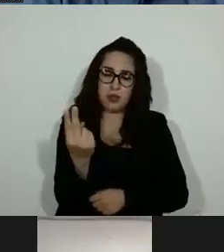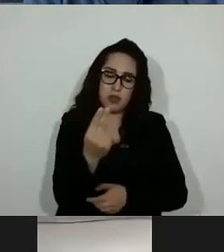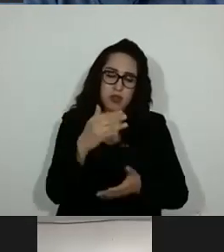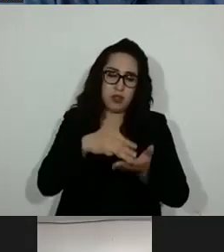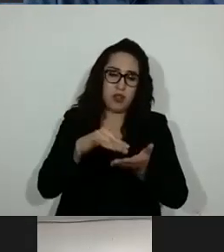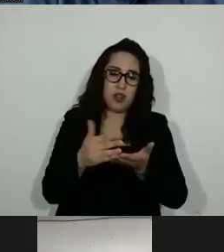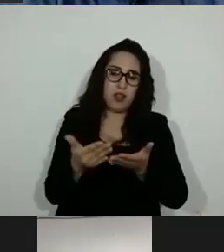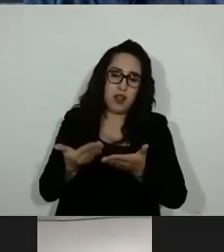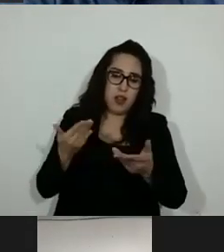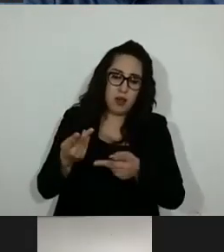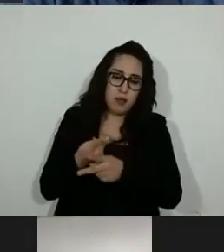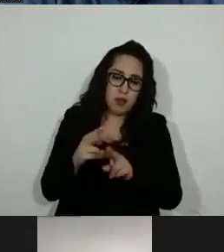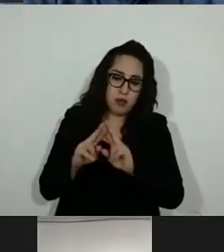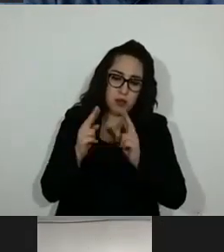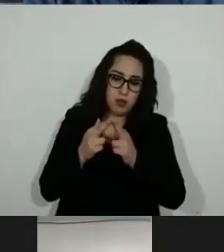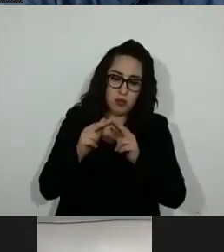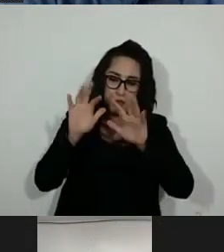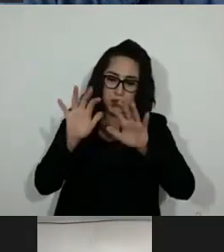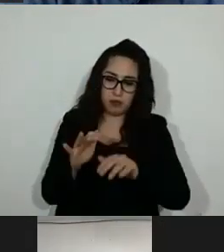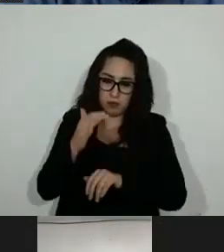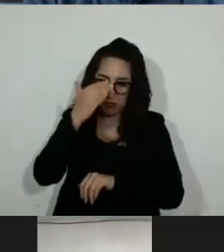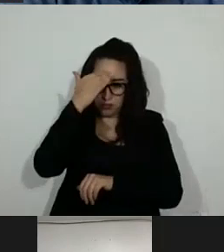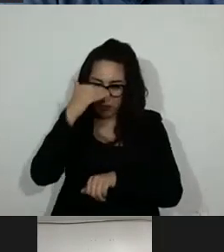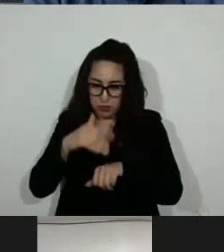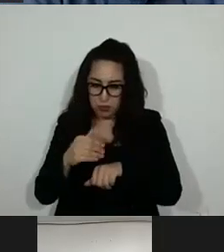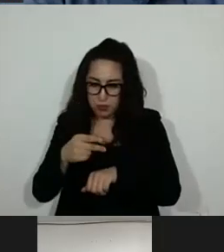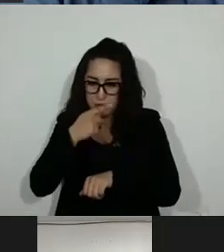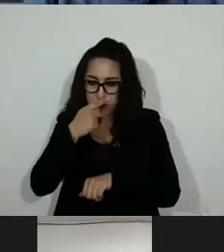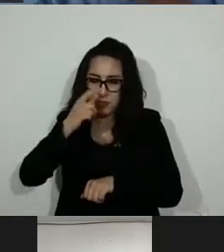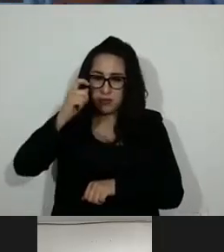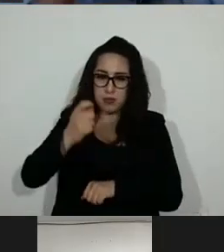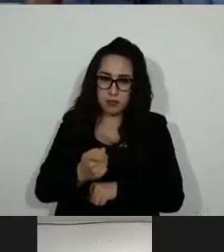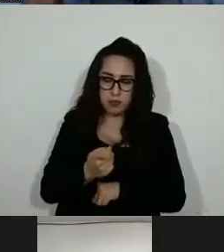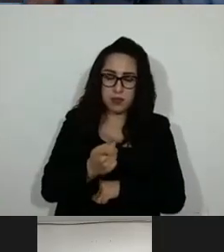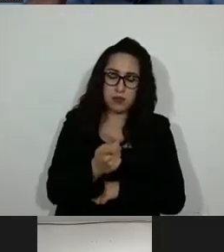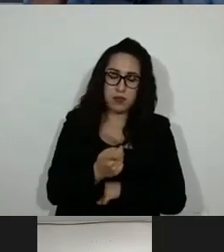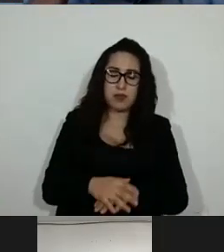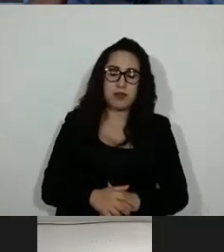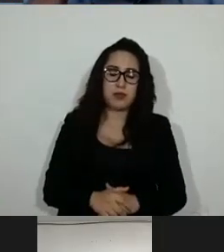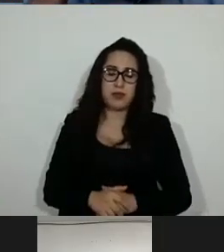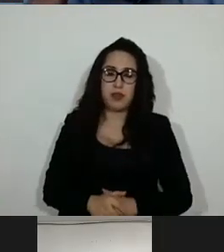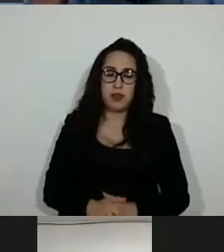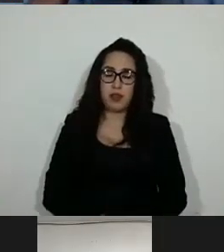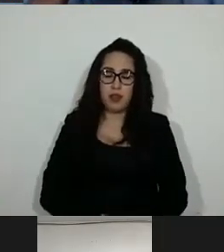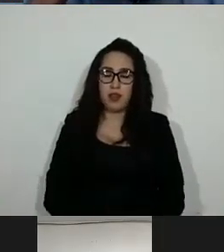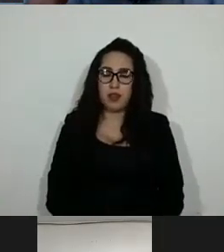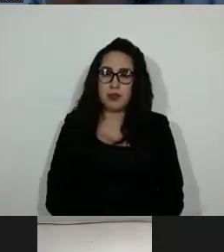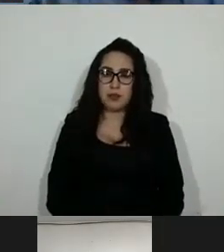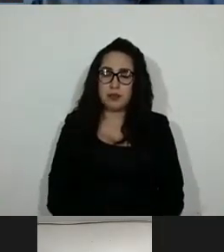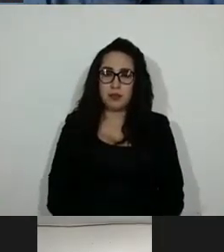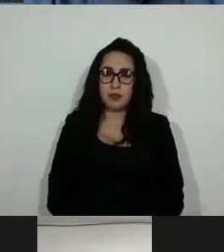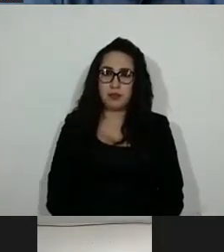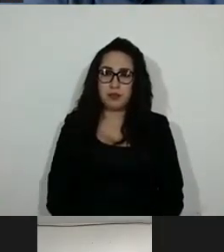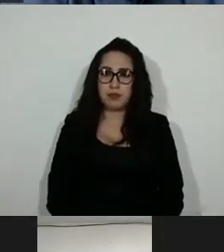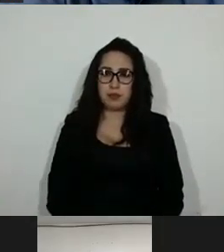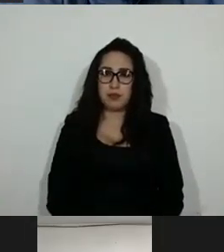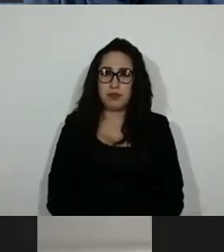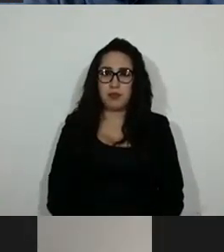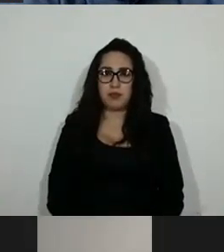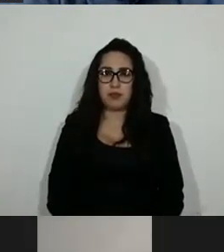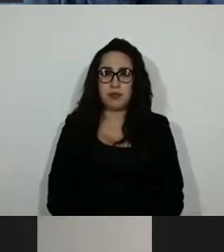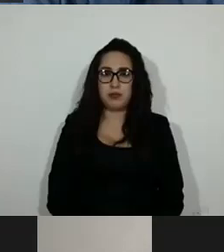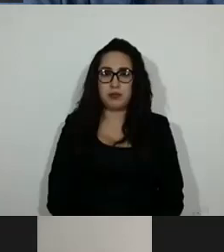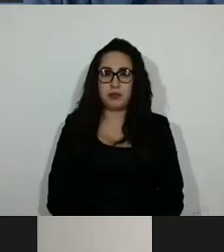si es de aprobarse la dispensa de la lectura del acta de referencia y si es de aprobarse en un solo acto. Por los que quienes